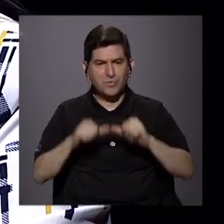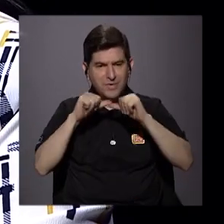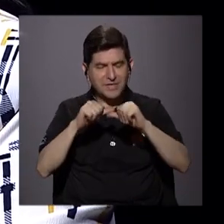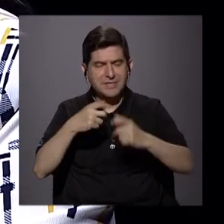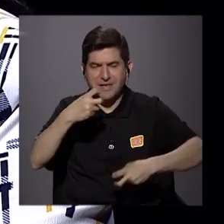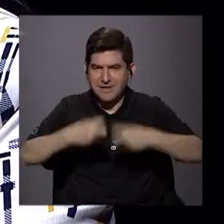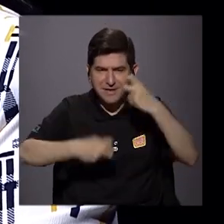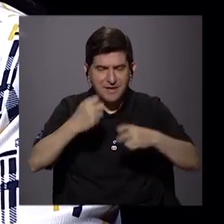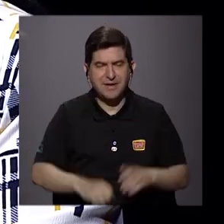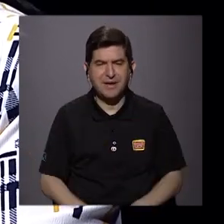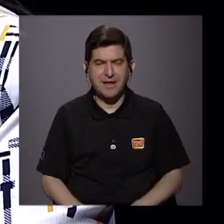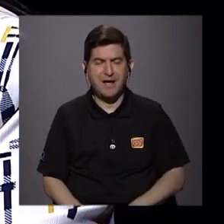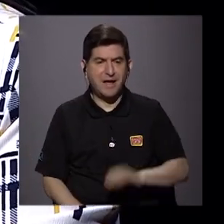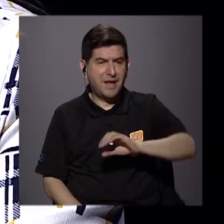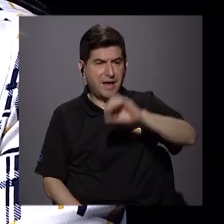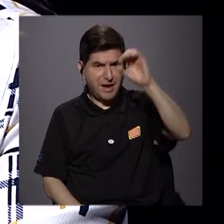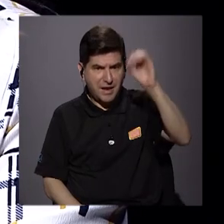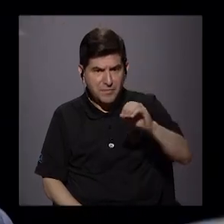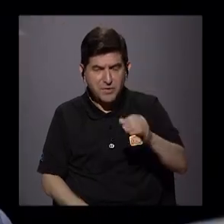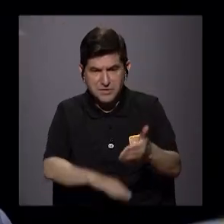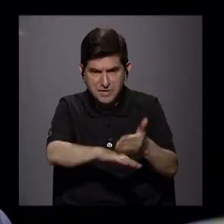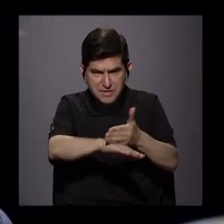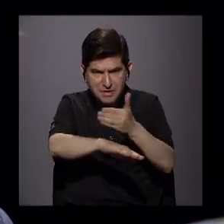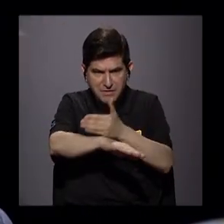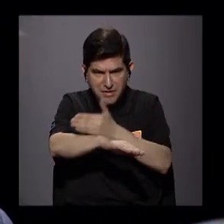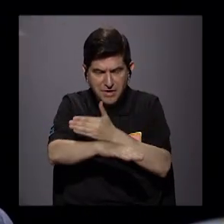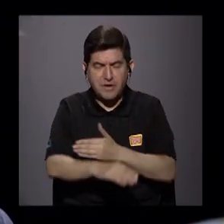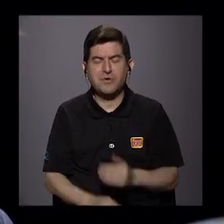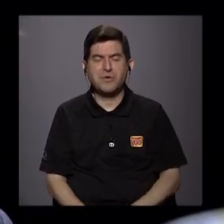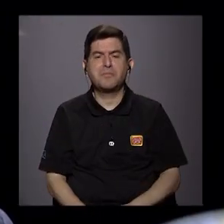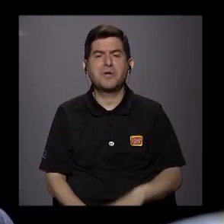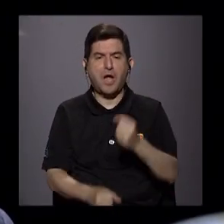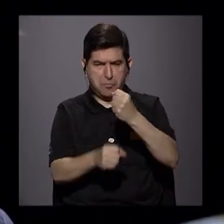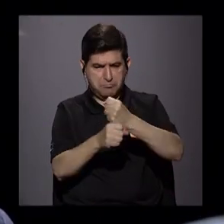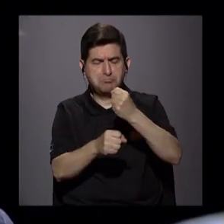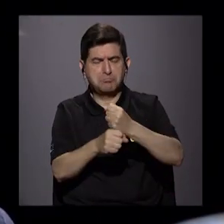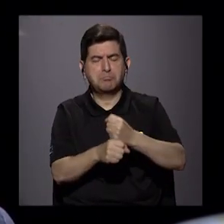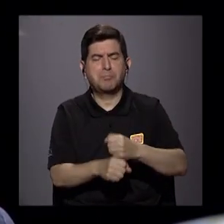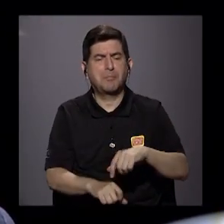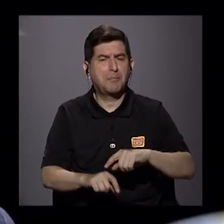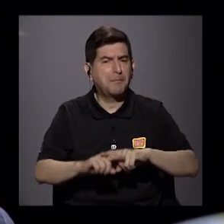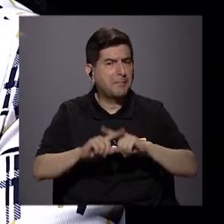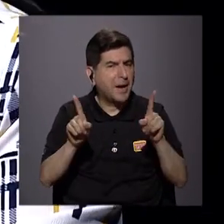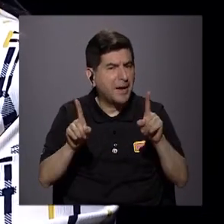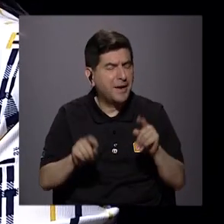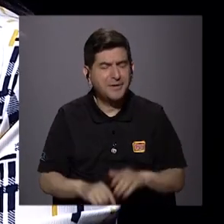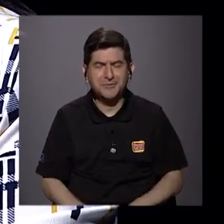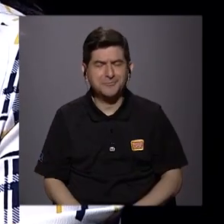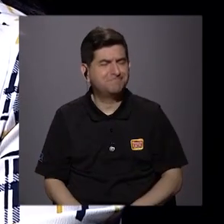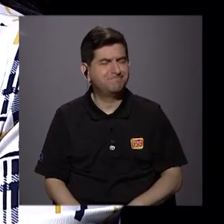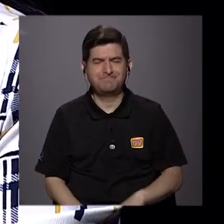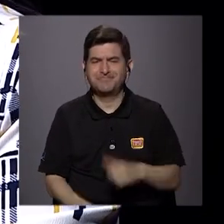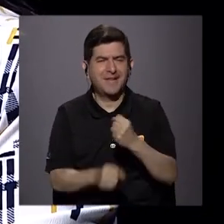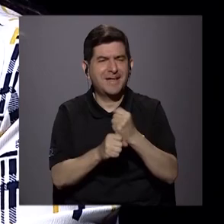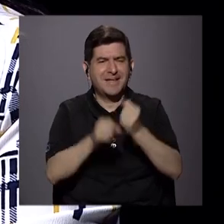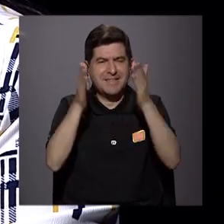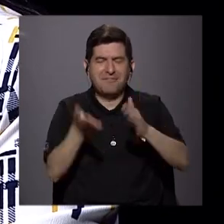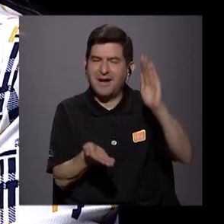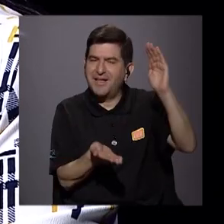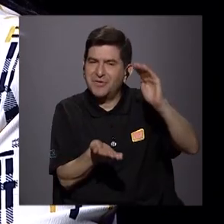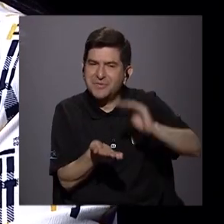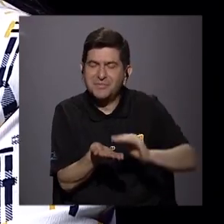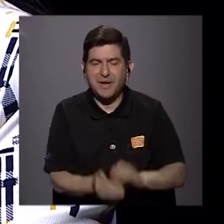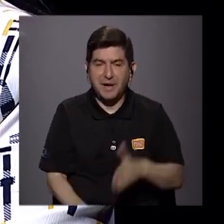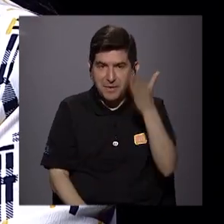crecimiento de la economía es mayor que la tasa de crecimiento de los ocupados. ¿Verdad? Incluso hay periodos en que la economía crece y la cantidad de ocupados decrece.